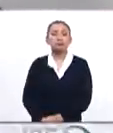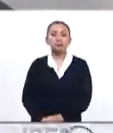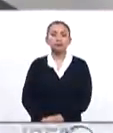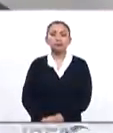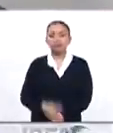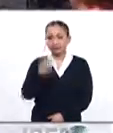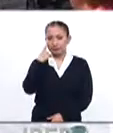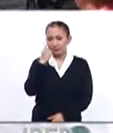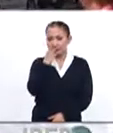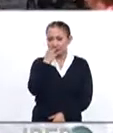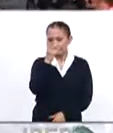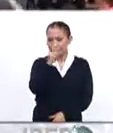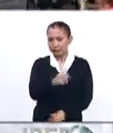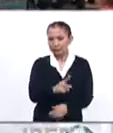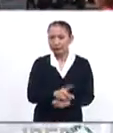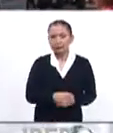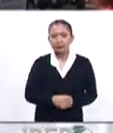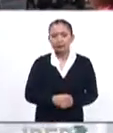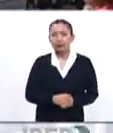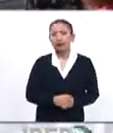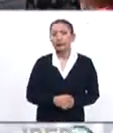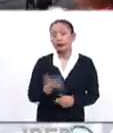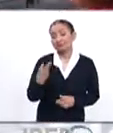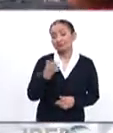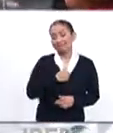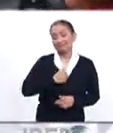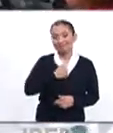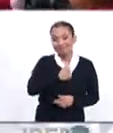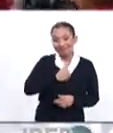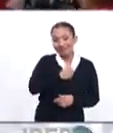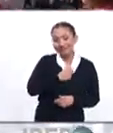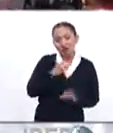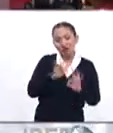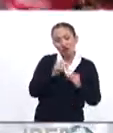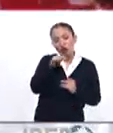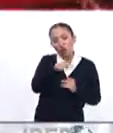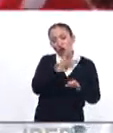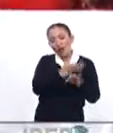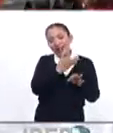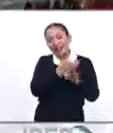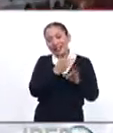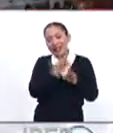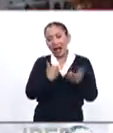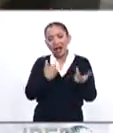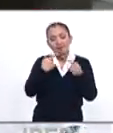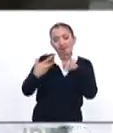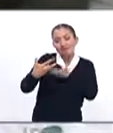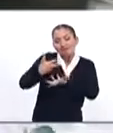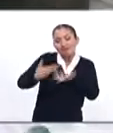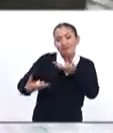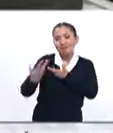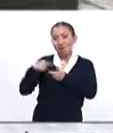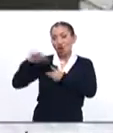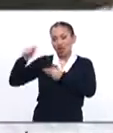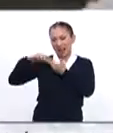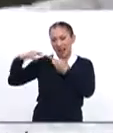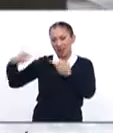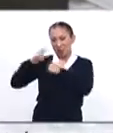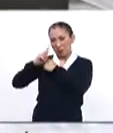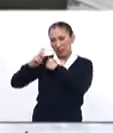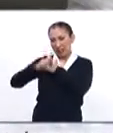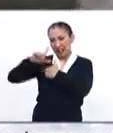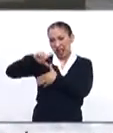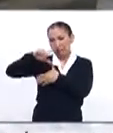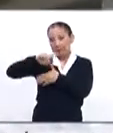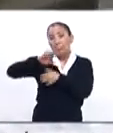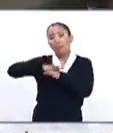Mira, yo te diría que desafortunadamente la manera en cómo se practica la diplomacia y la política exterior en América Latina